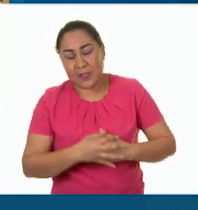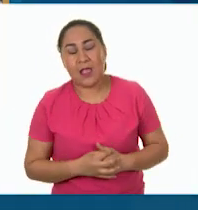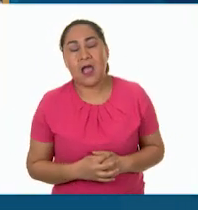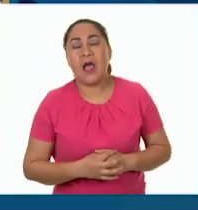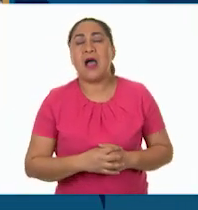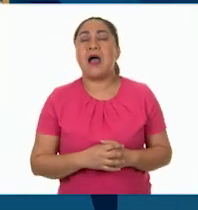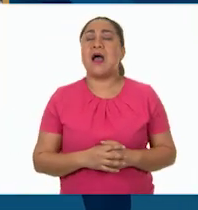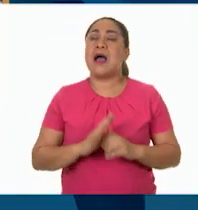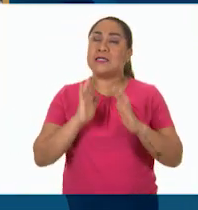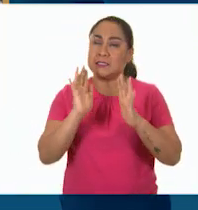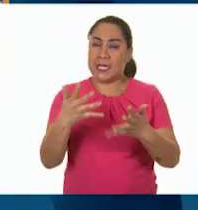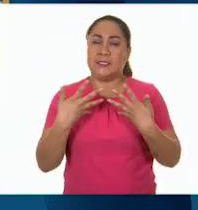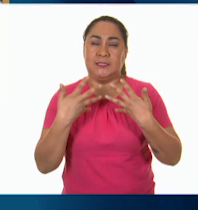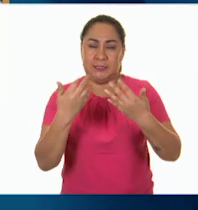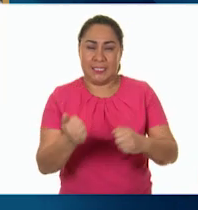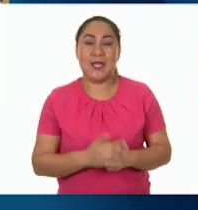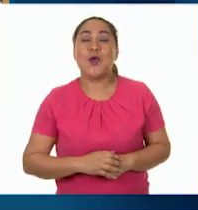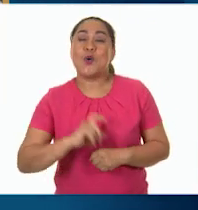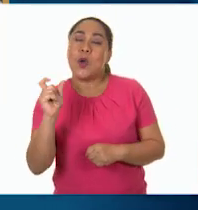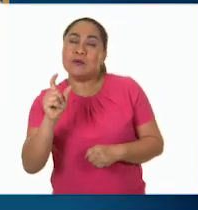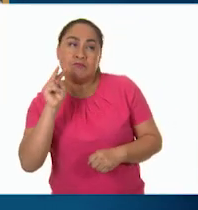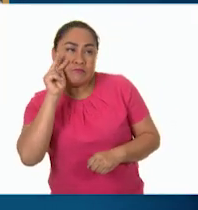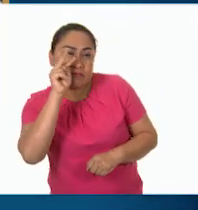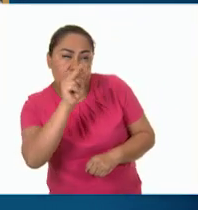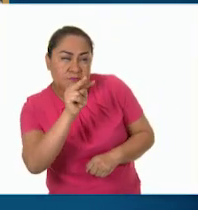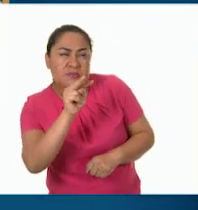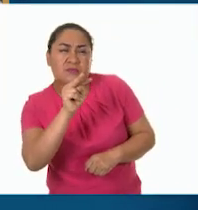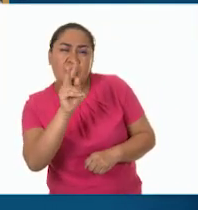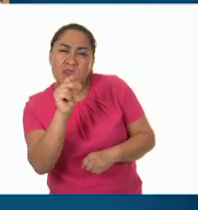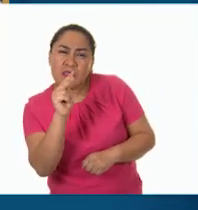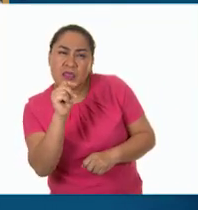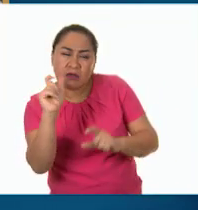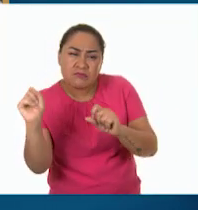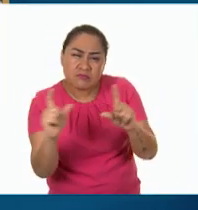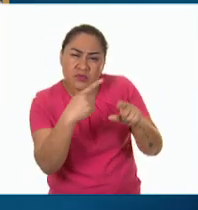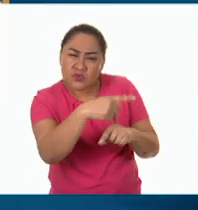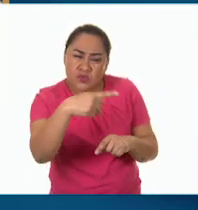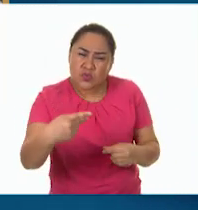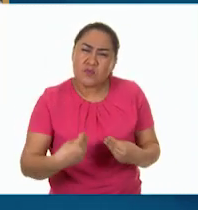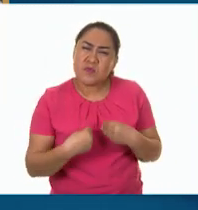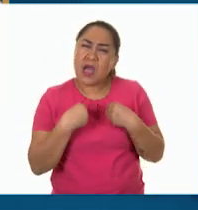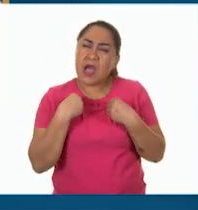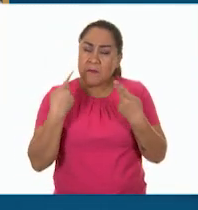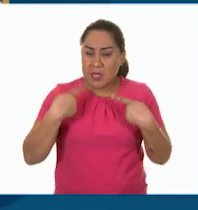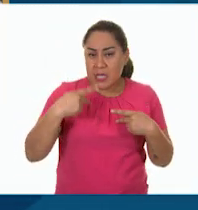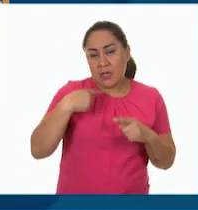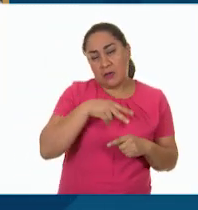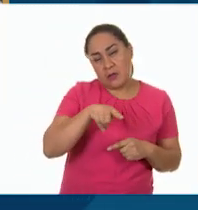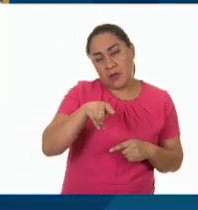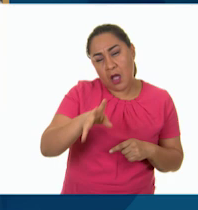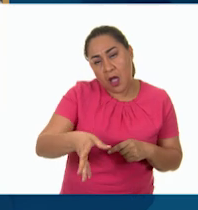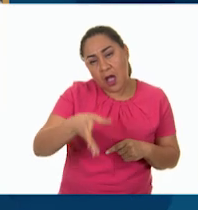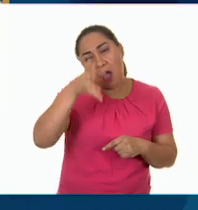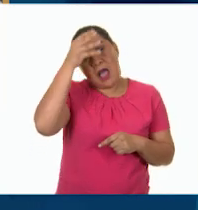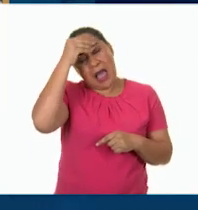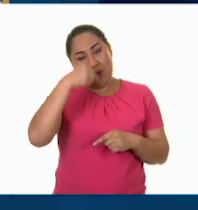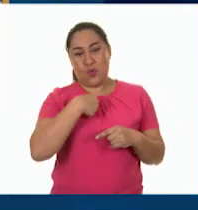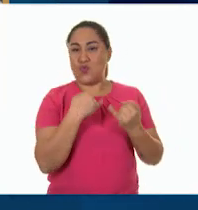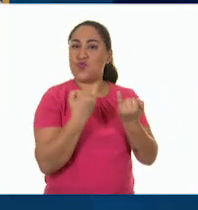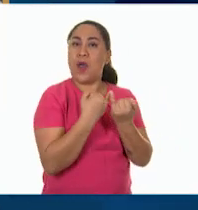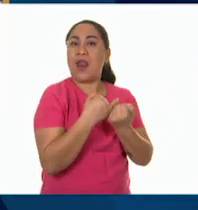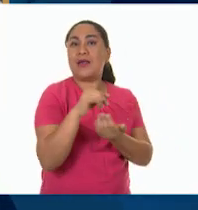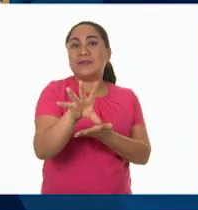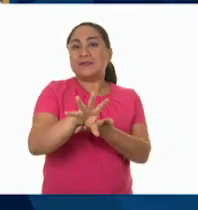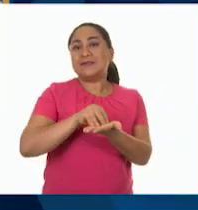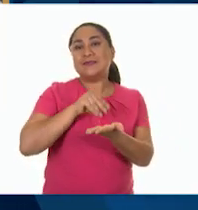ahora lo entiendo. Al ver estos estilos de vida representados en la tele, la gente se convencía de que su vida también debía